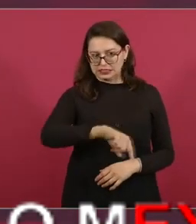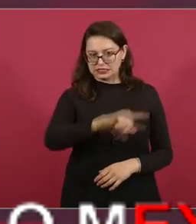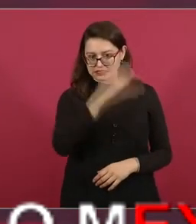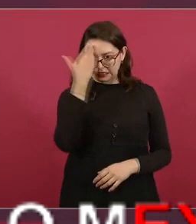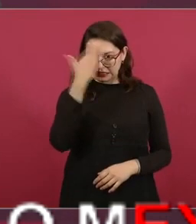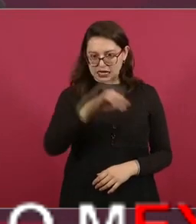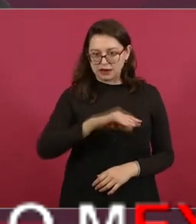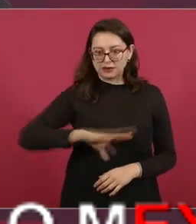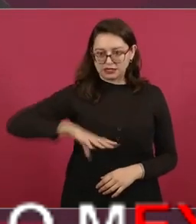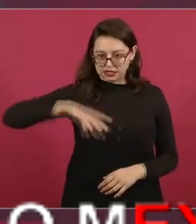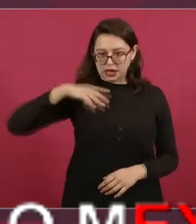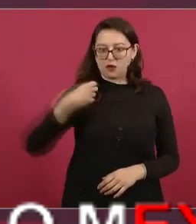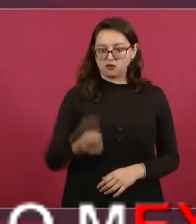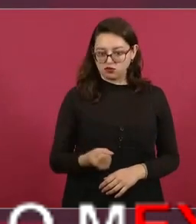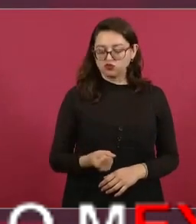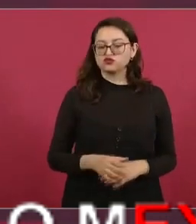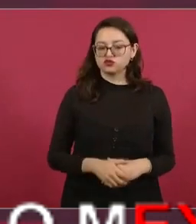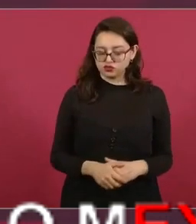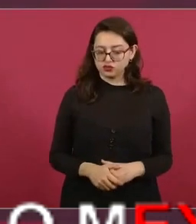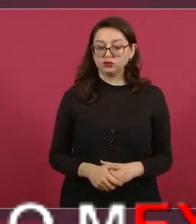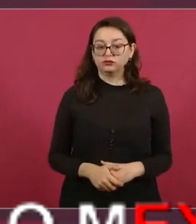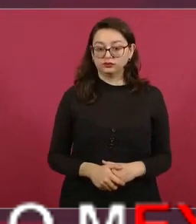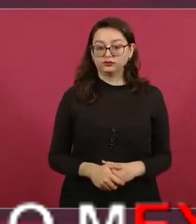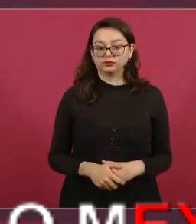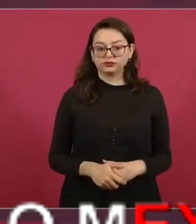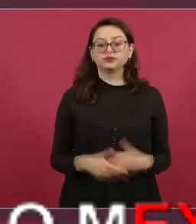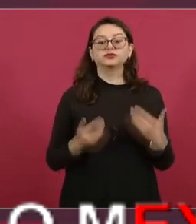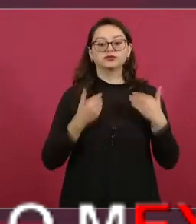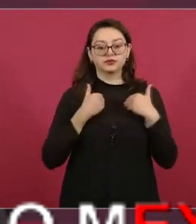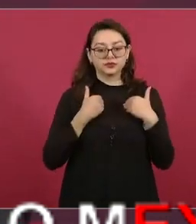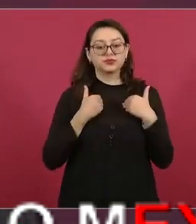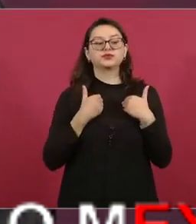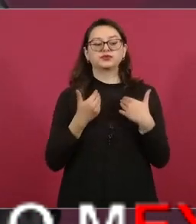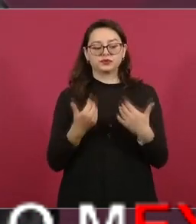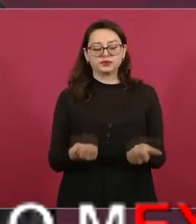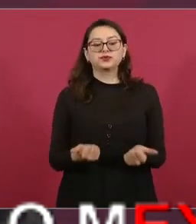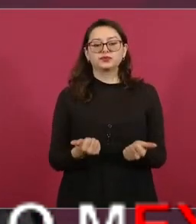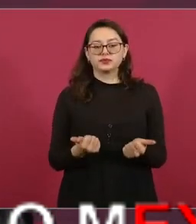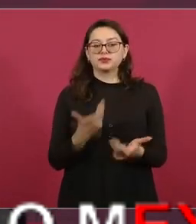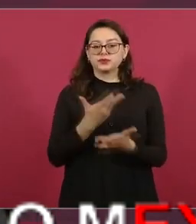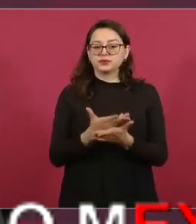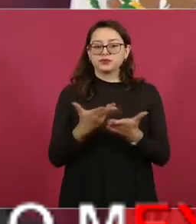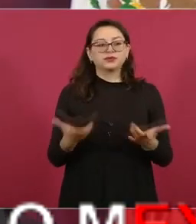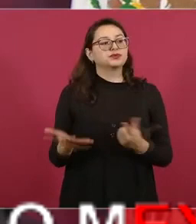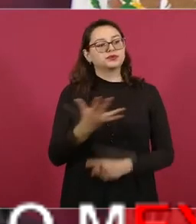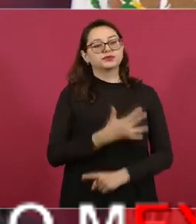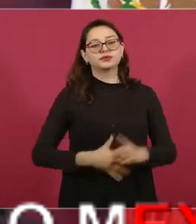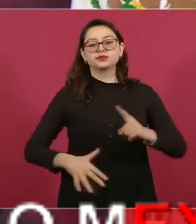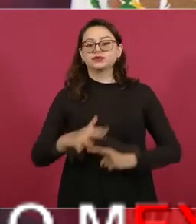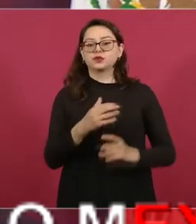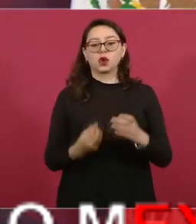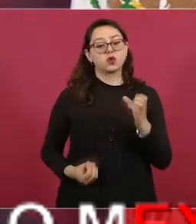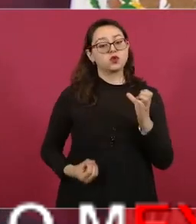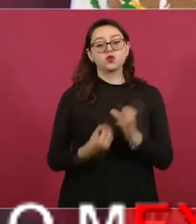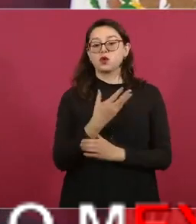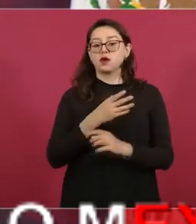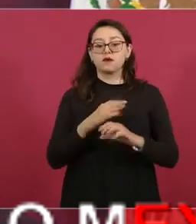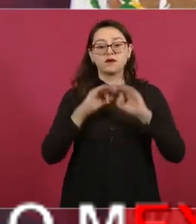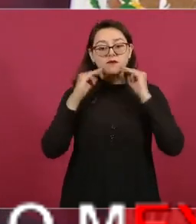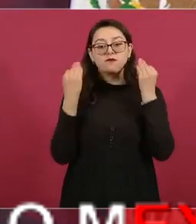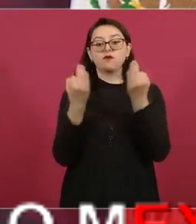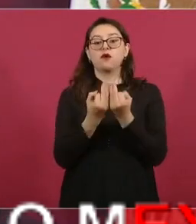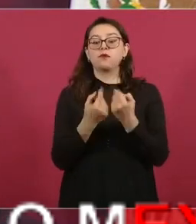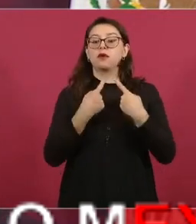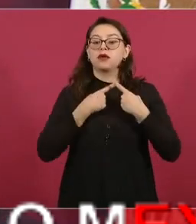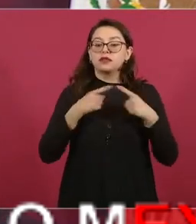entonces no quieren eso y además entienden de que es otra circunstancia y hasta